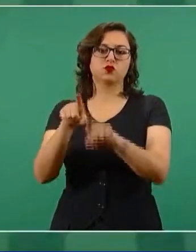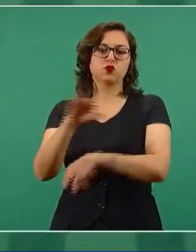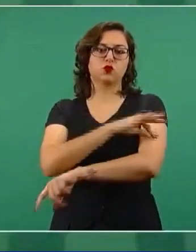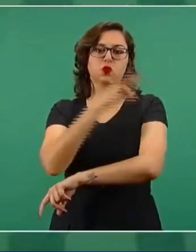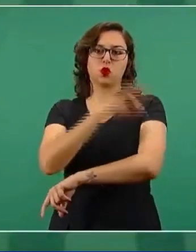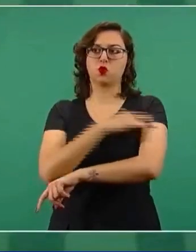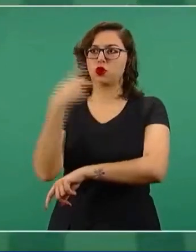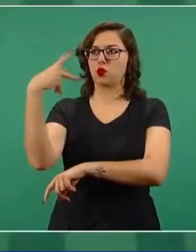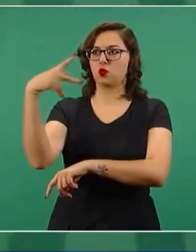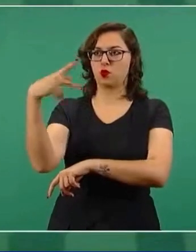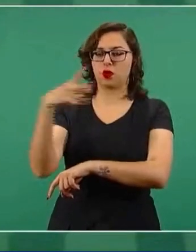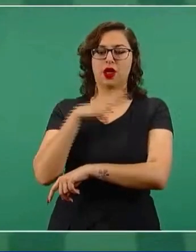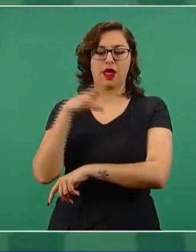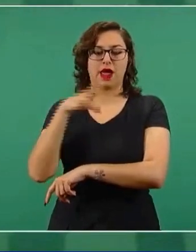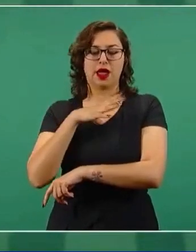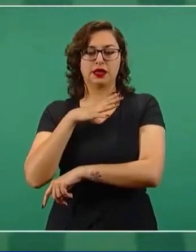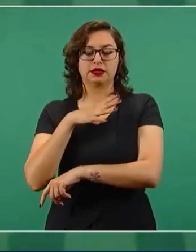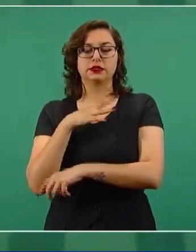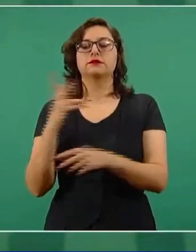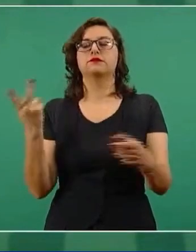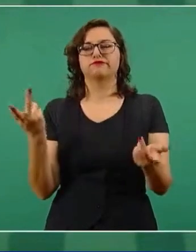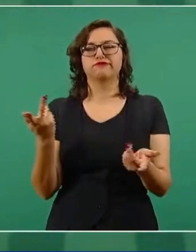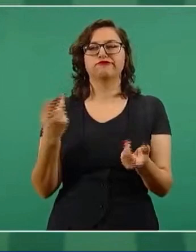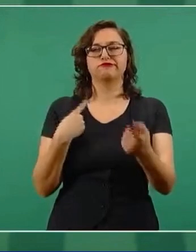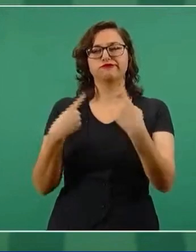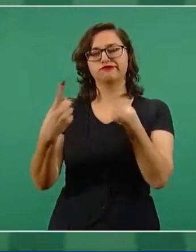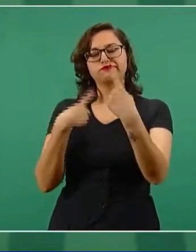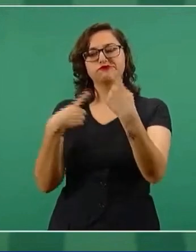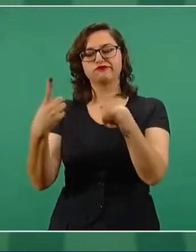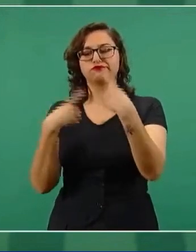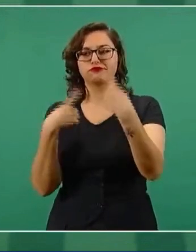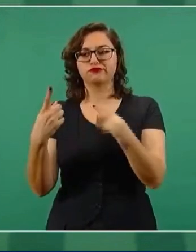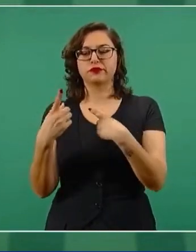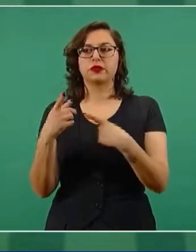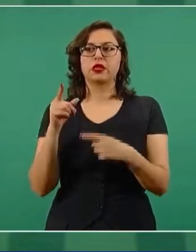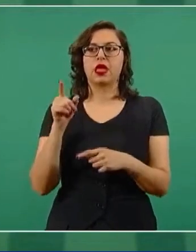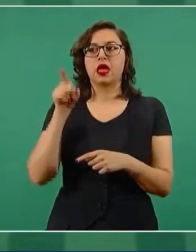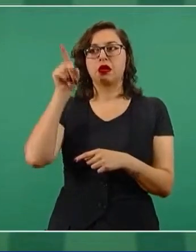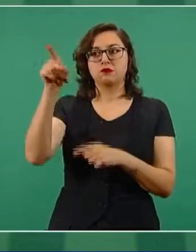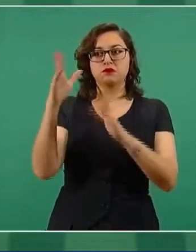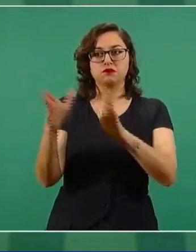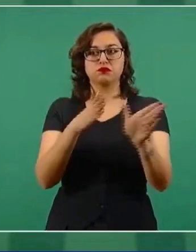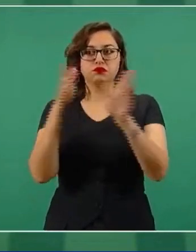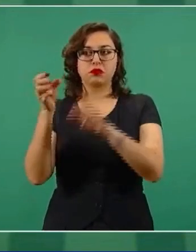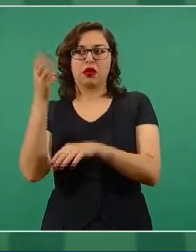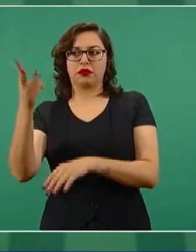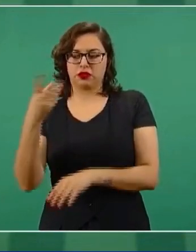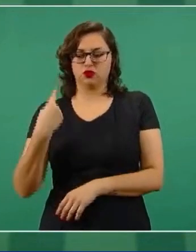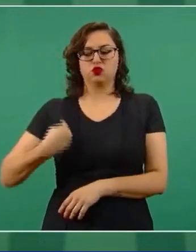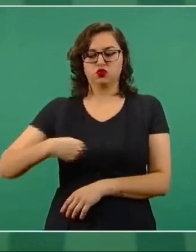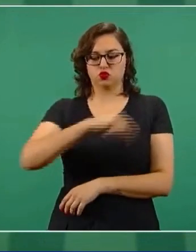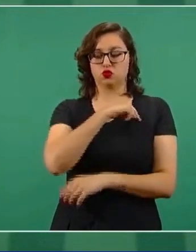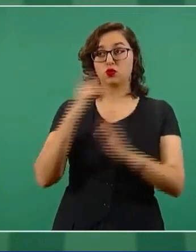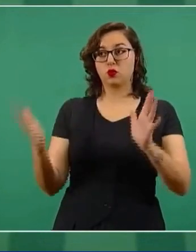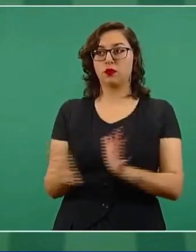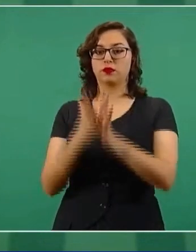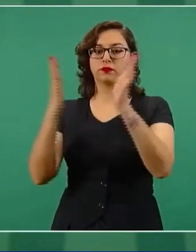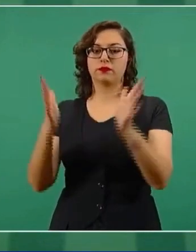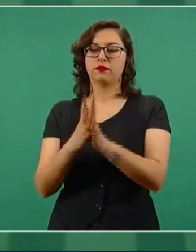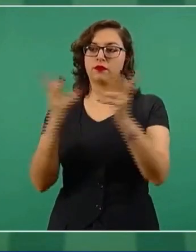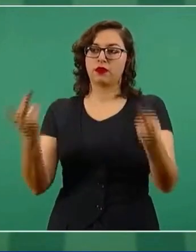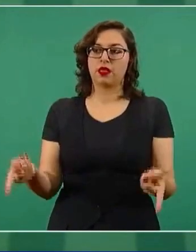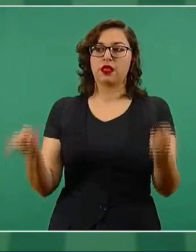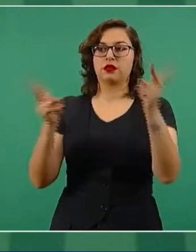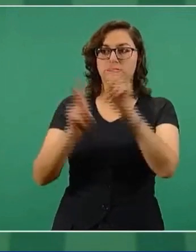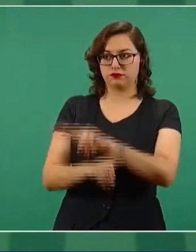Entonces, vamos a participar en su fase 3 y ellos van a participar en la fase 3 de la vacuna patria. O